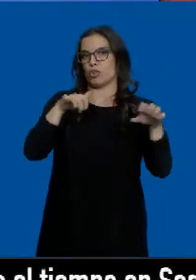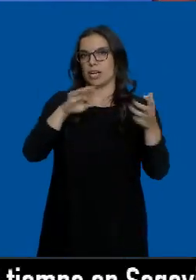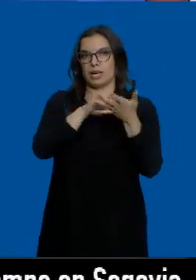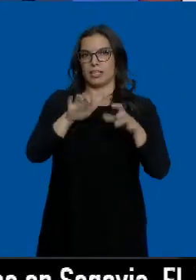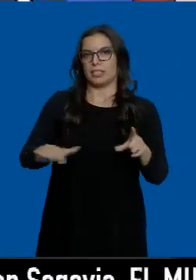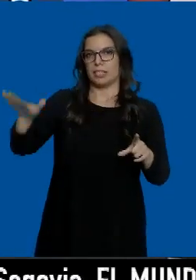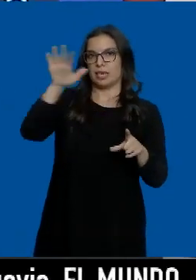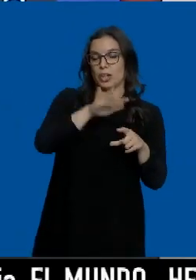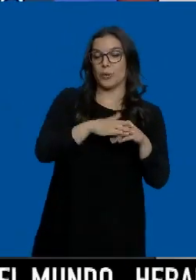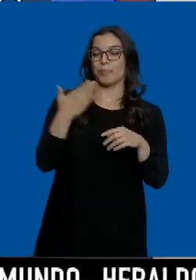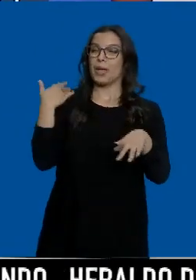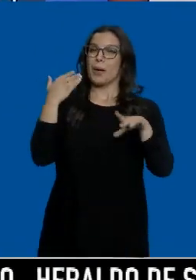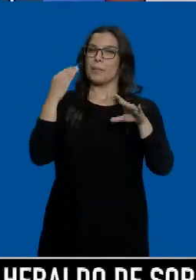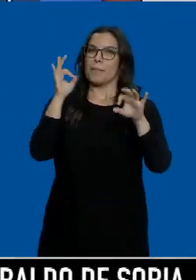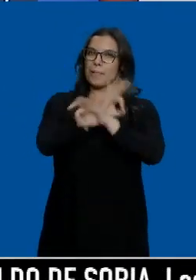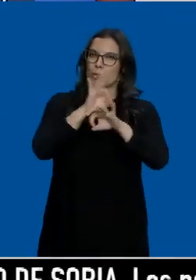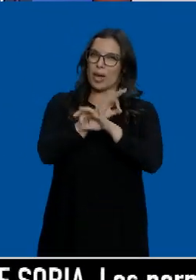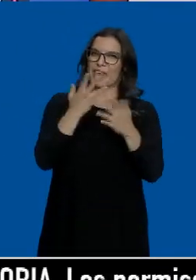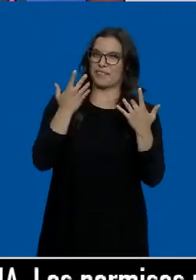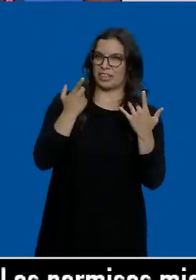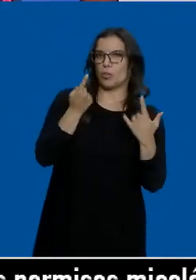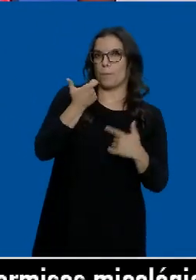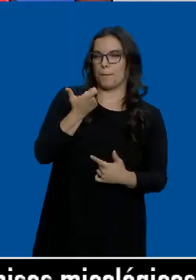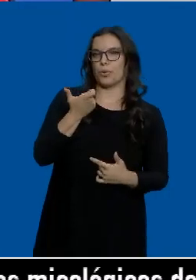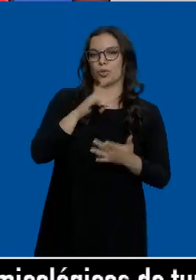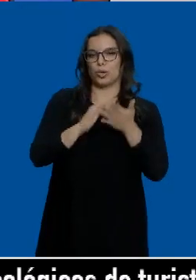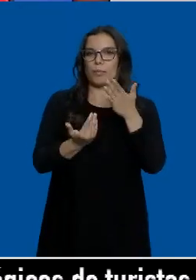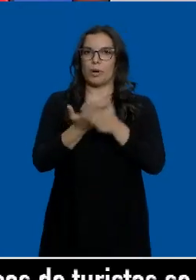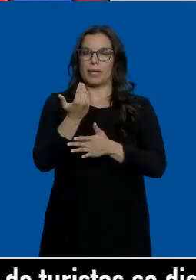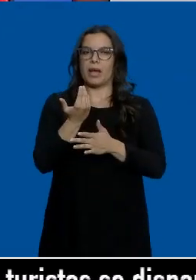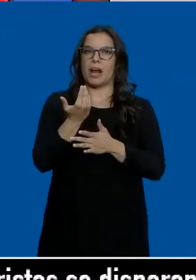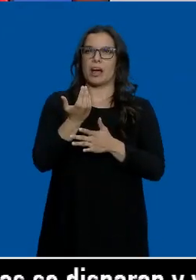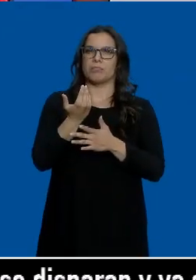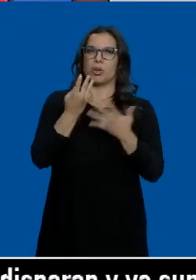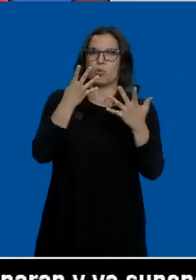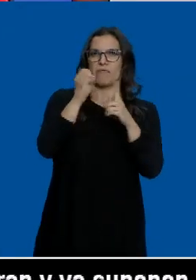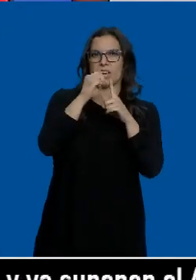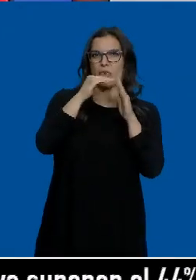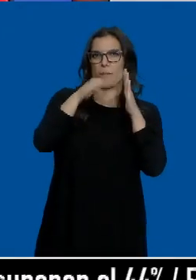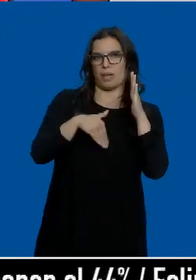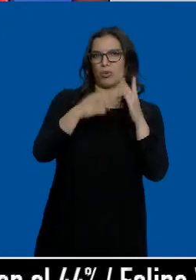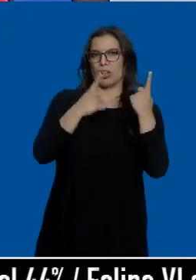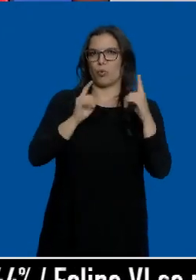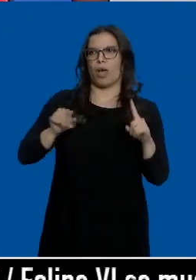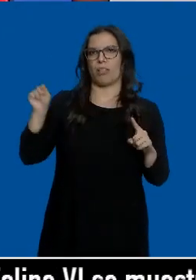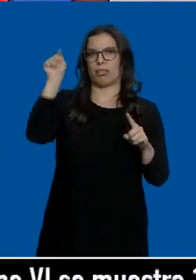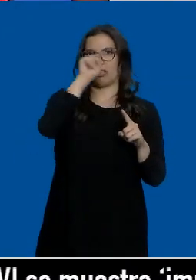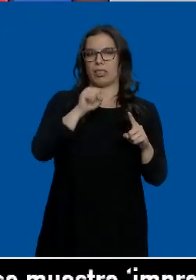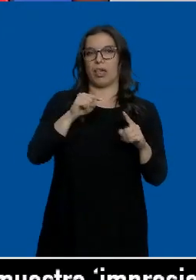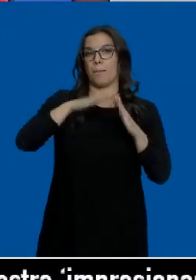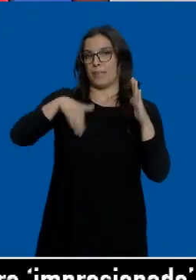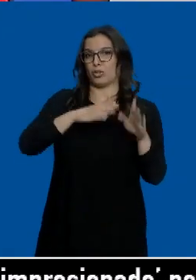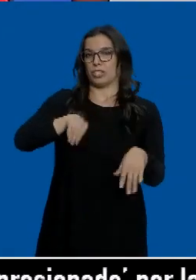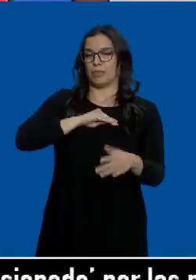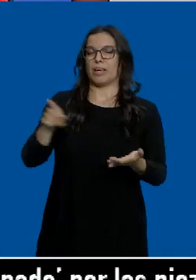Castilla y León y aunque la madrugada hoy todavía ha sido algo fresca, hemos amanecido otra vez por debajo de los 9 grados en algunos puntos. De hecho, la más baja de toda